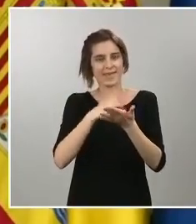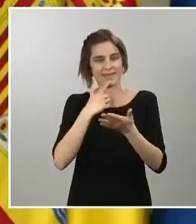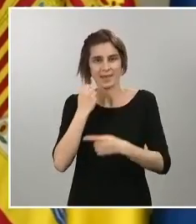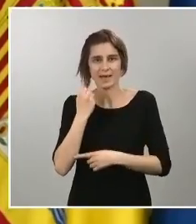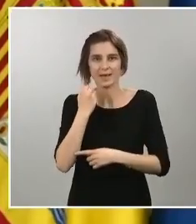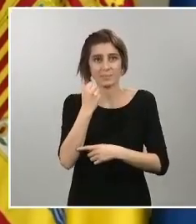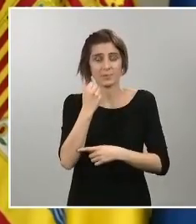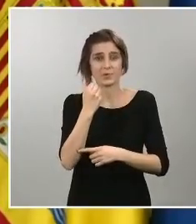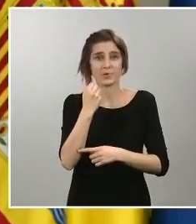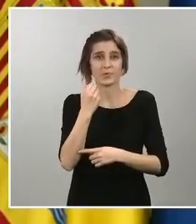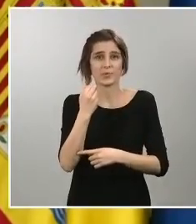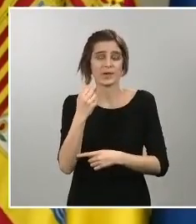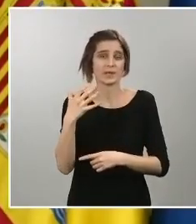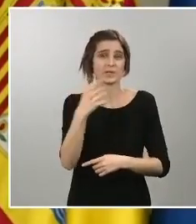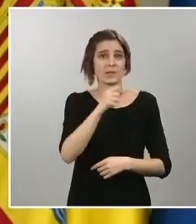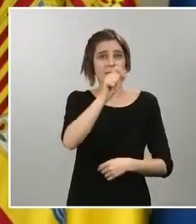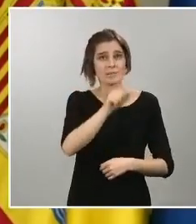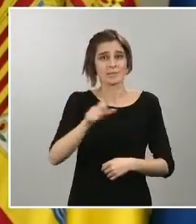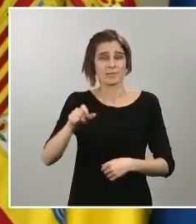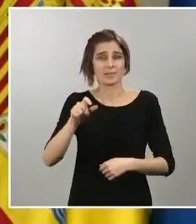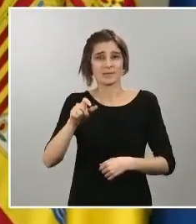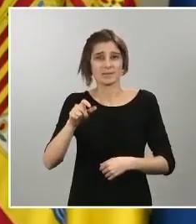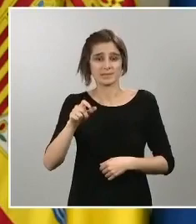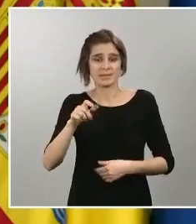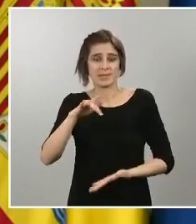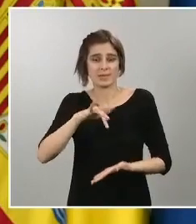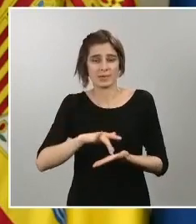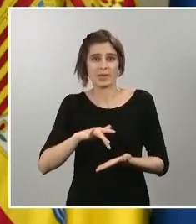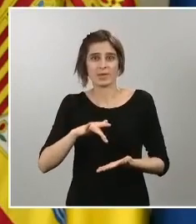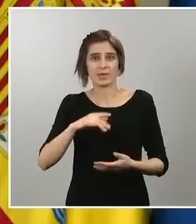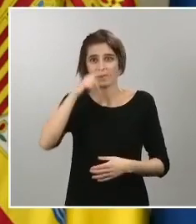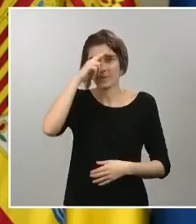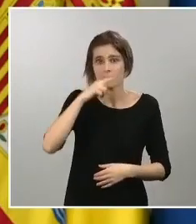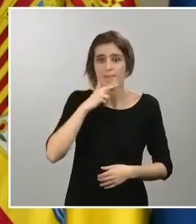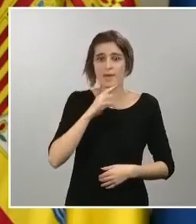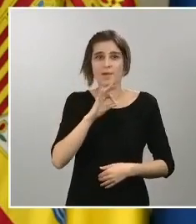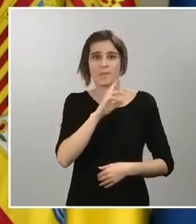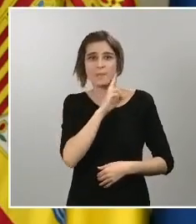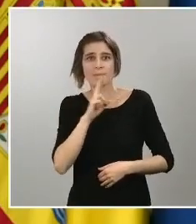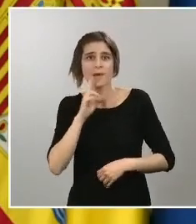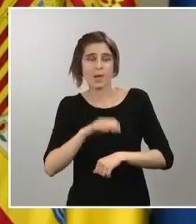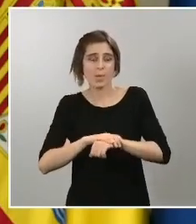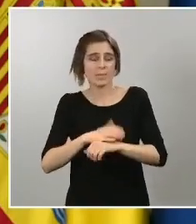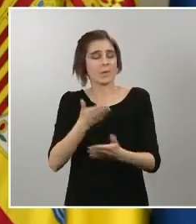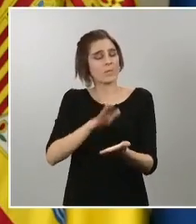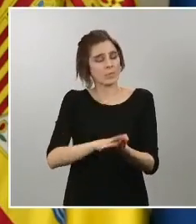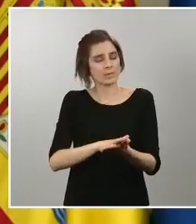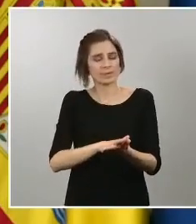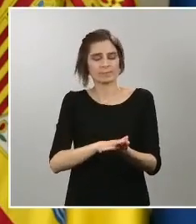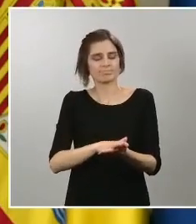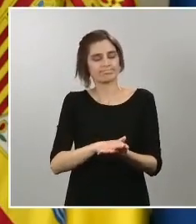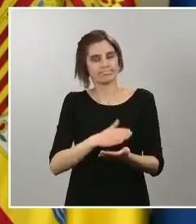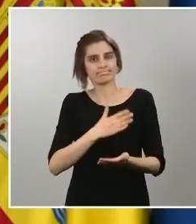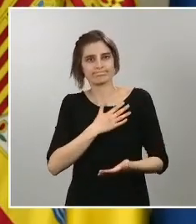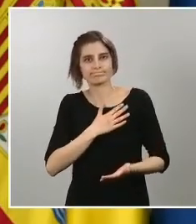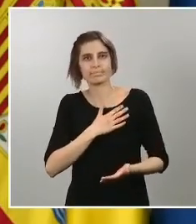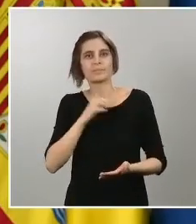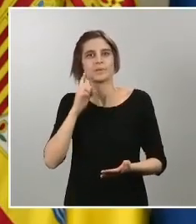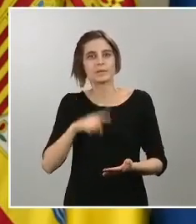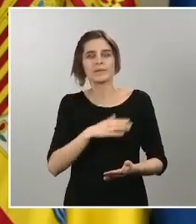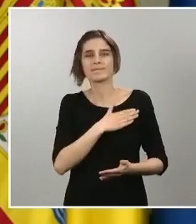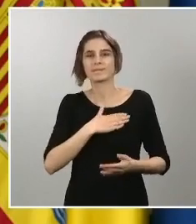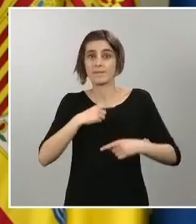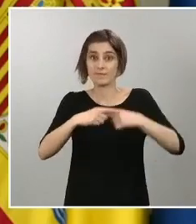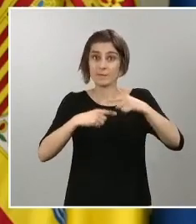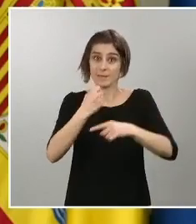una madre o un amigo. Nos solidarizamos con ellos pero no solamente queremos dar apoyo a las familias sino que queremos dar